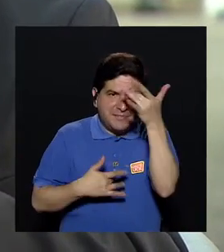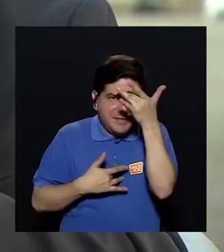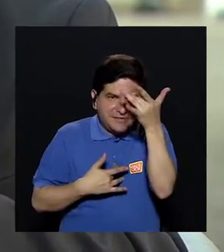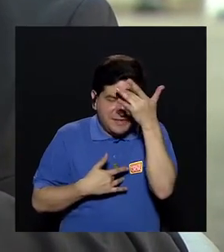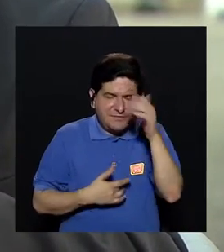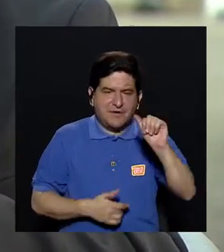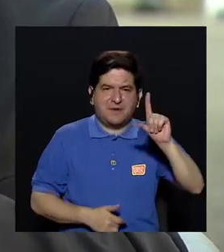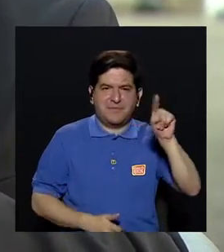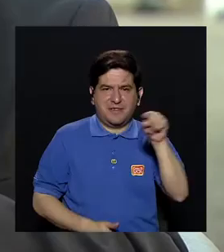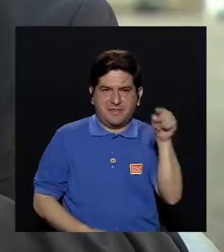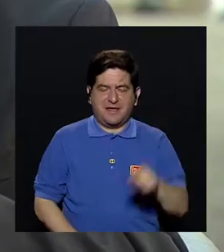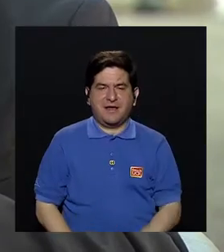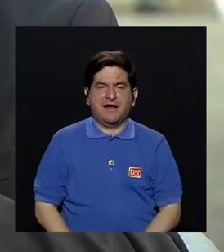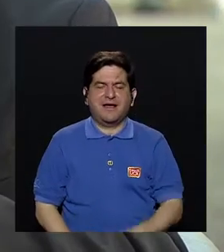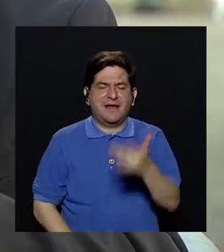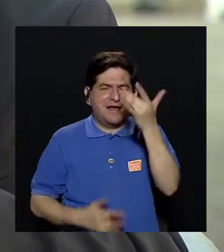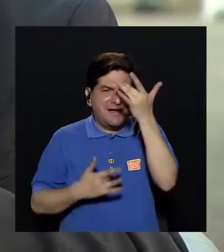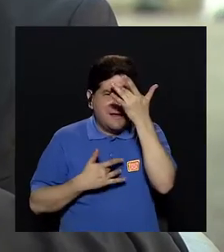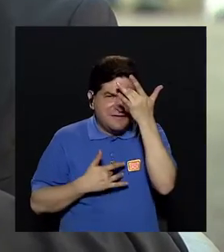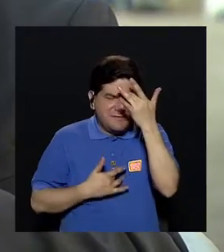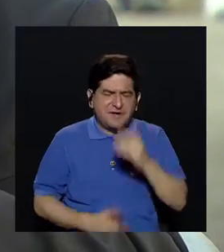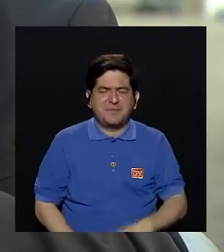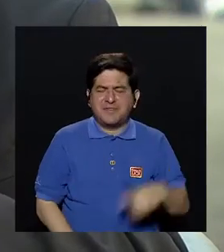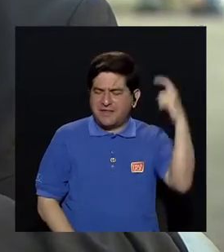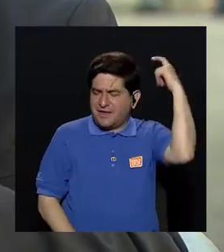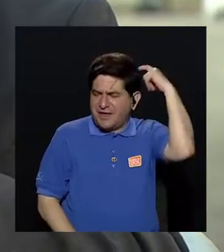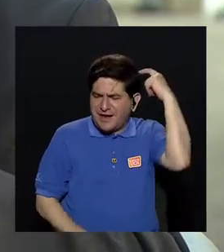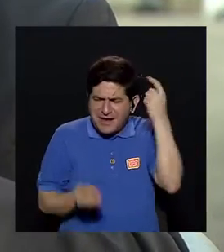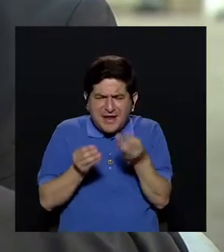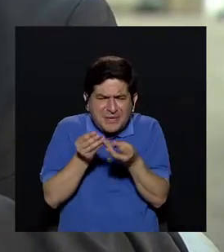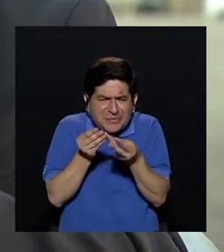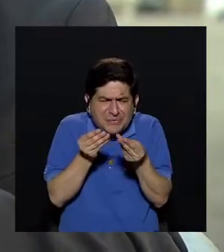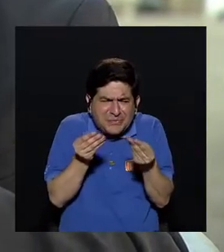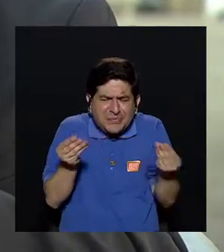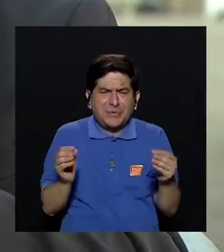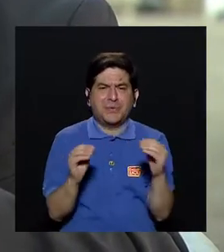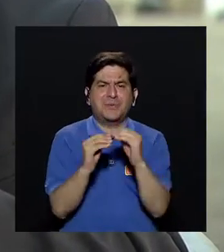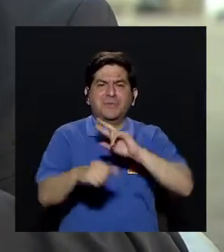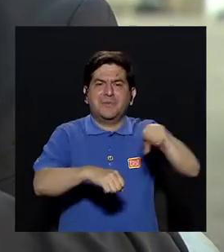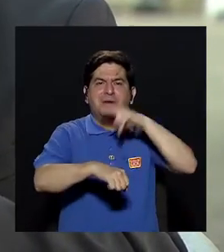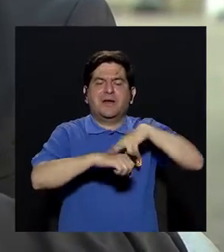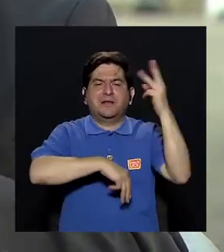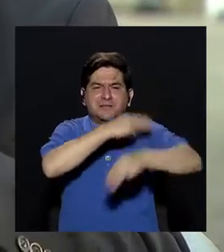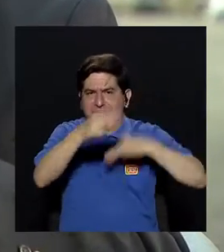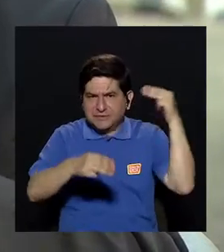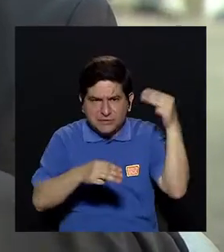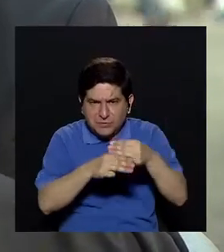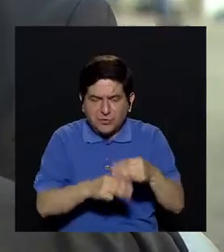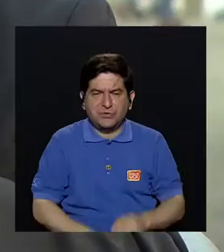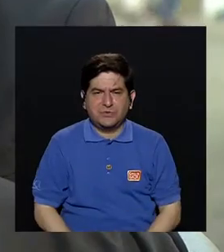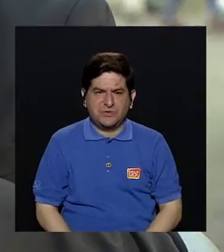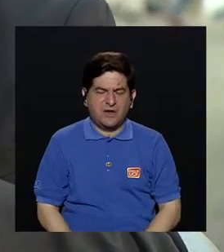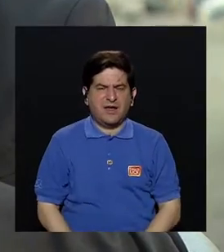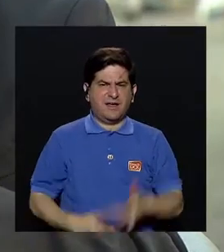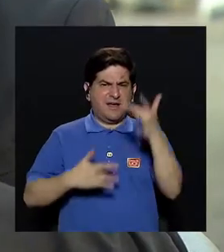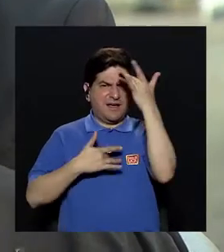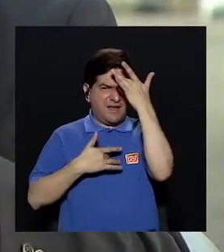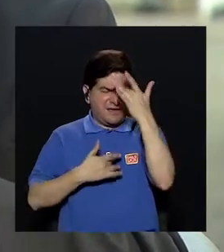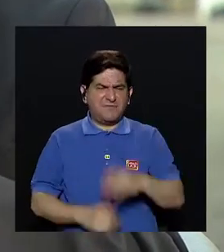la enfermedad de Alzheimer es la enfermedad neurodegenerativa más frecuente en todo el mundo. Una enfermedad